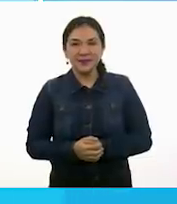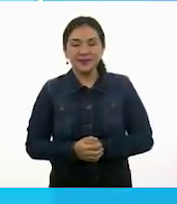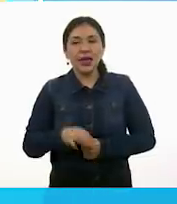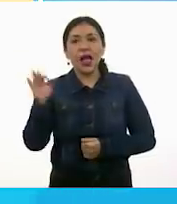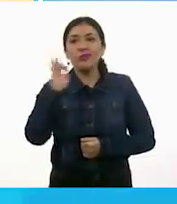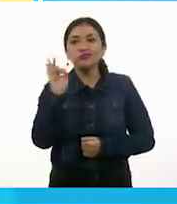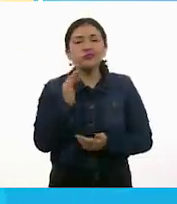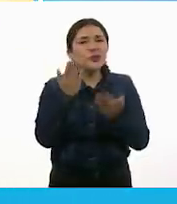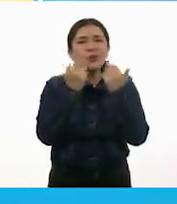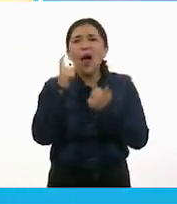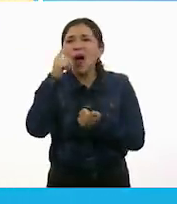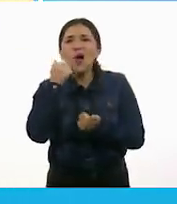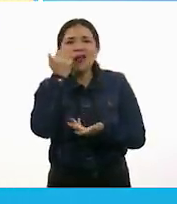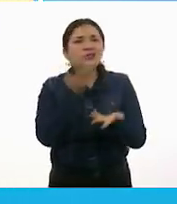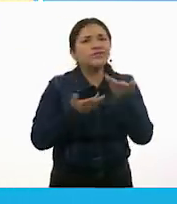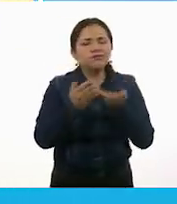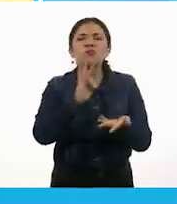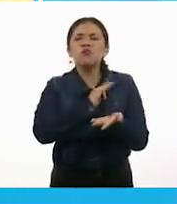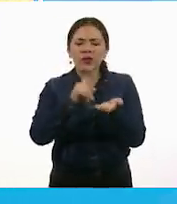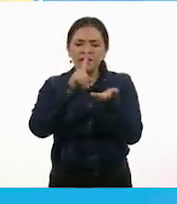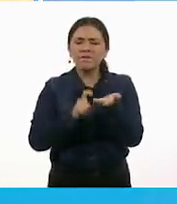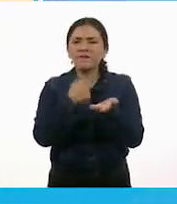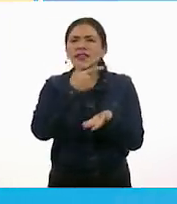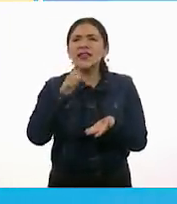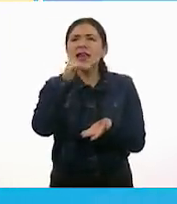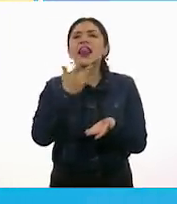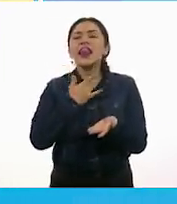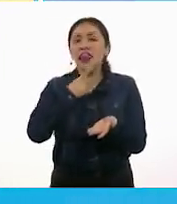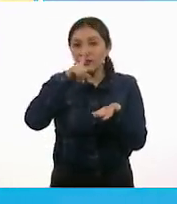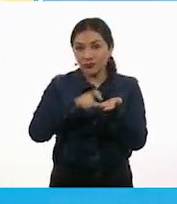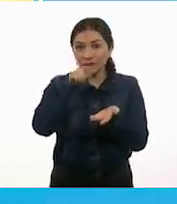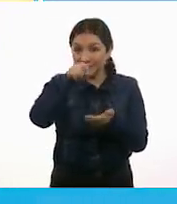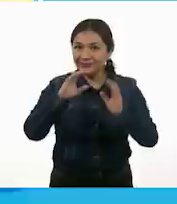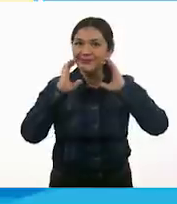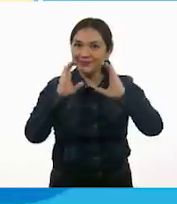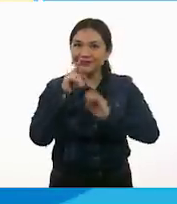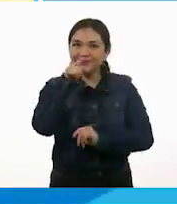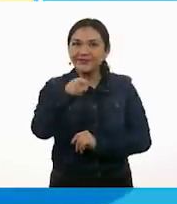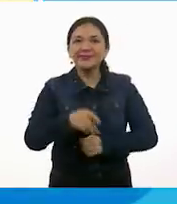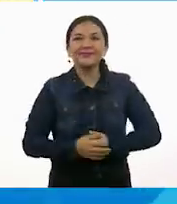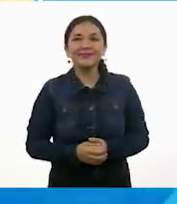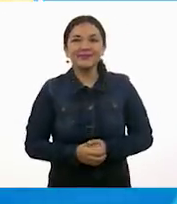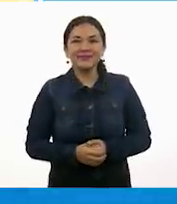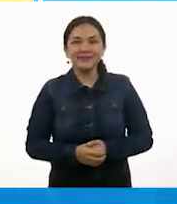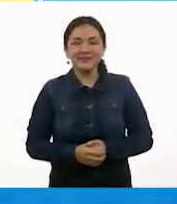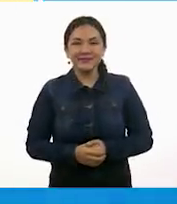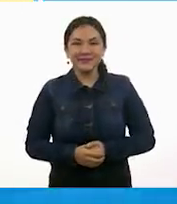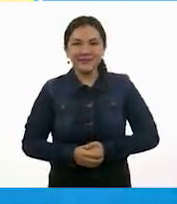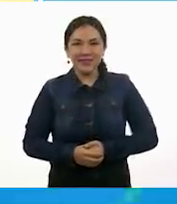Si no tienes agua y jabón, usa desinfectantes a base de alcohol. ¡Cuídate!